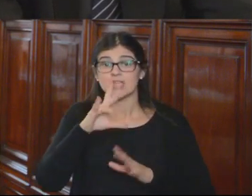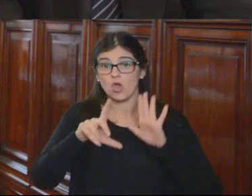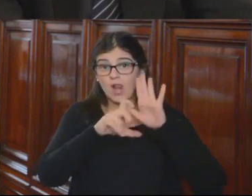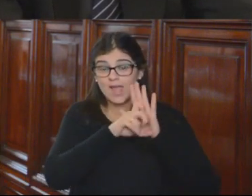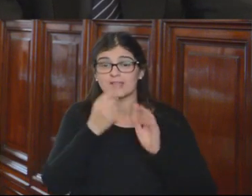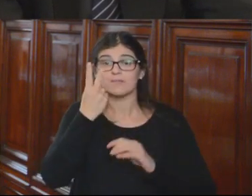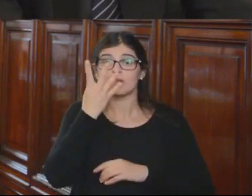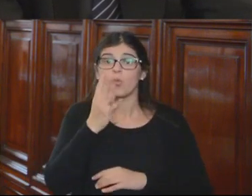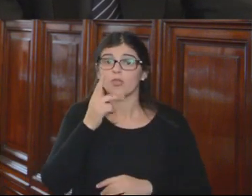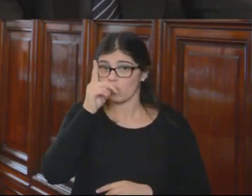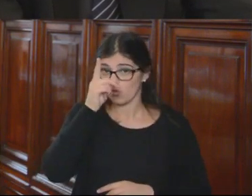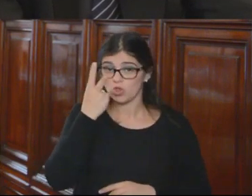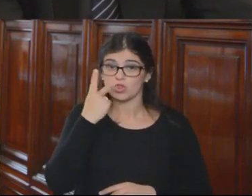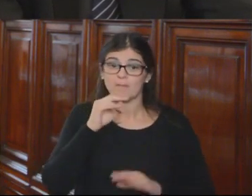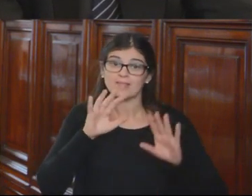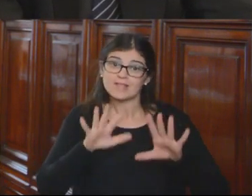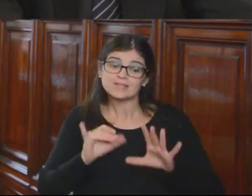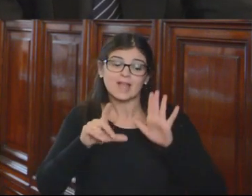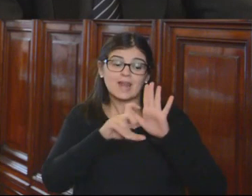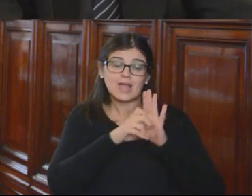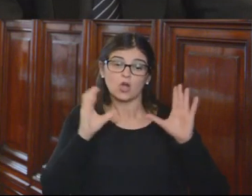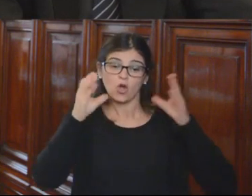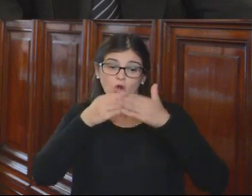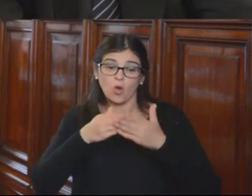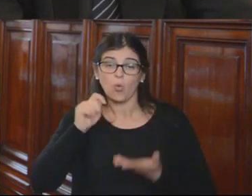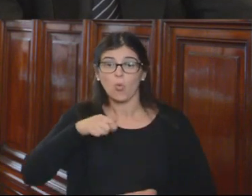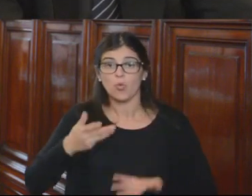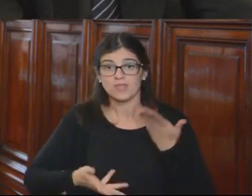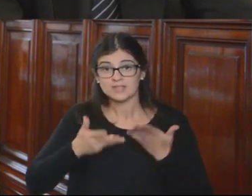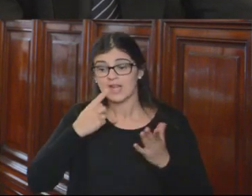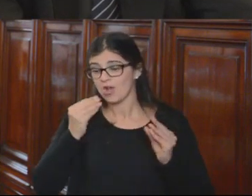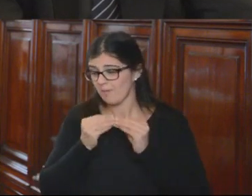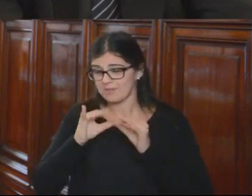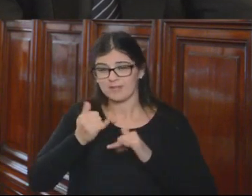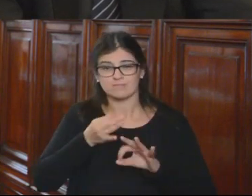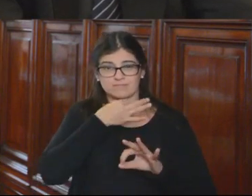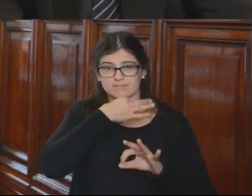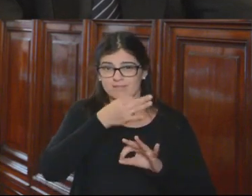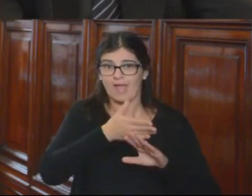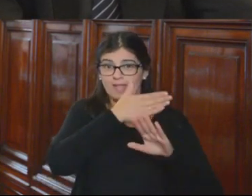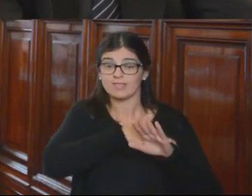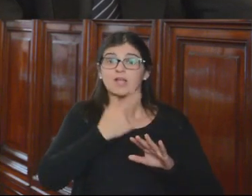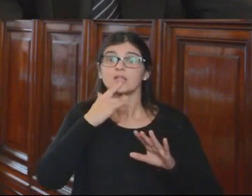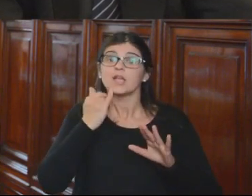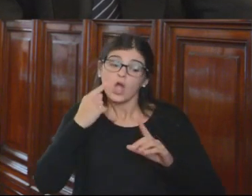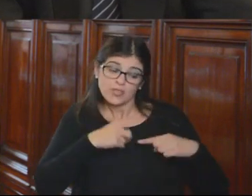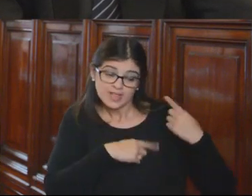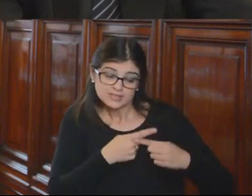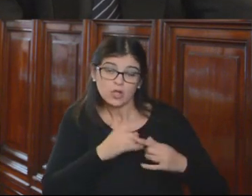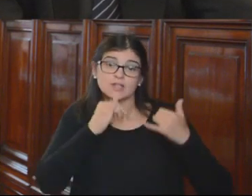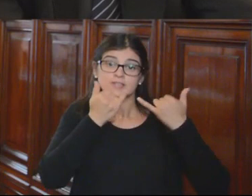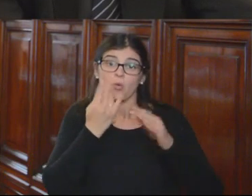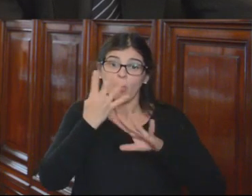del 24 de julio del 2010, Ley del Órgano Judicial, como bien mencionó la compañera, en su disposición transitoria cuarta,